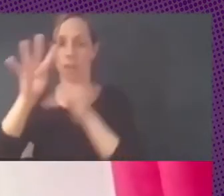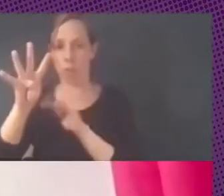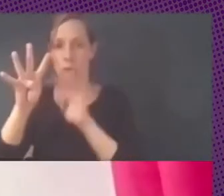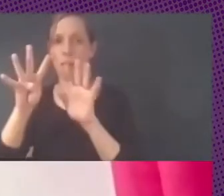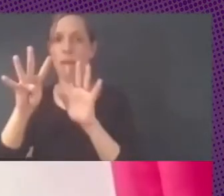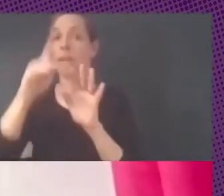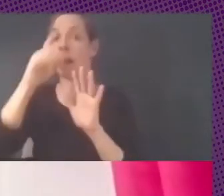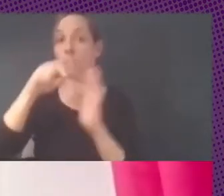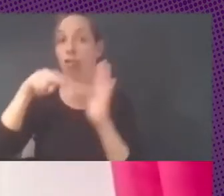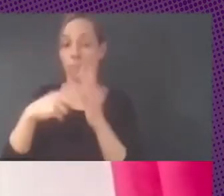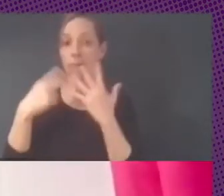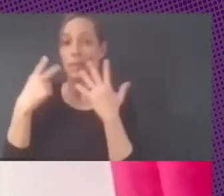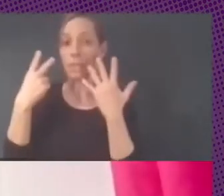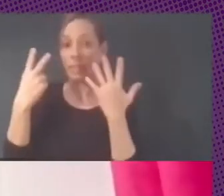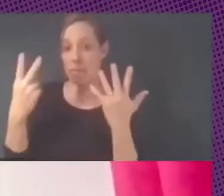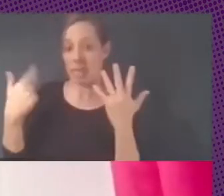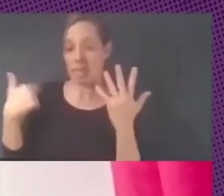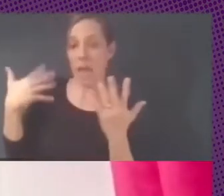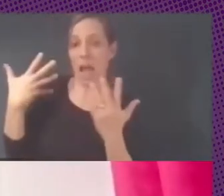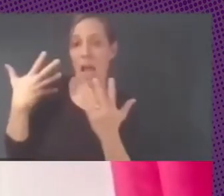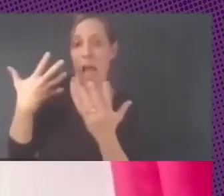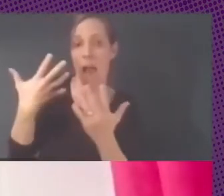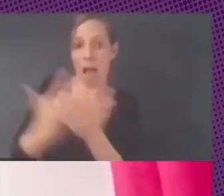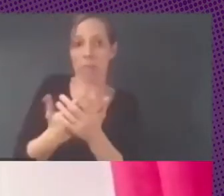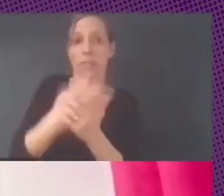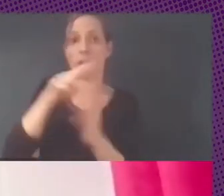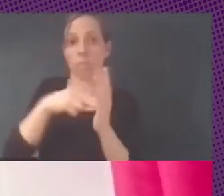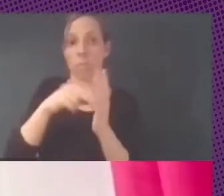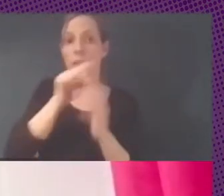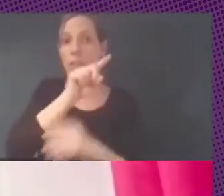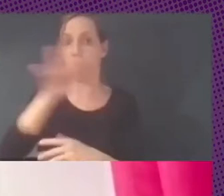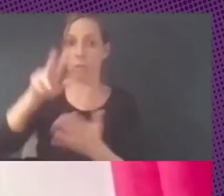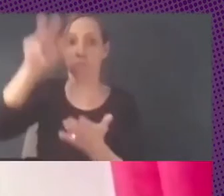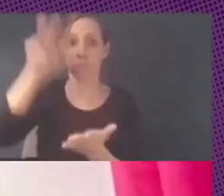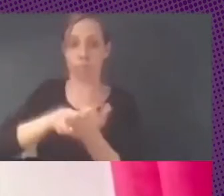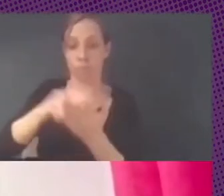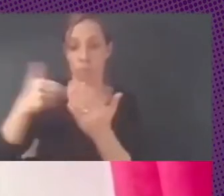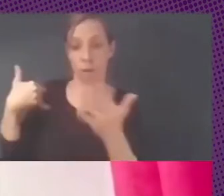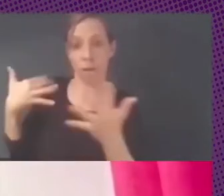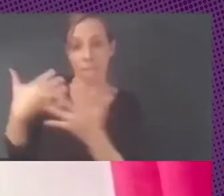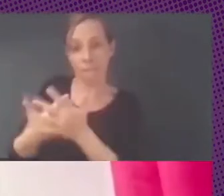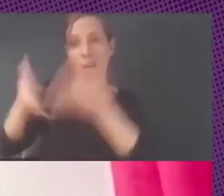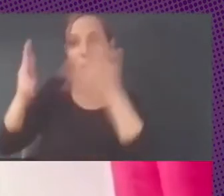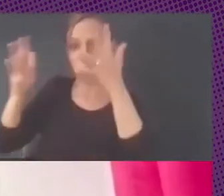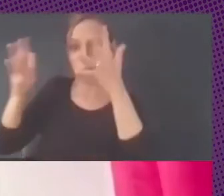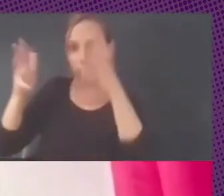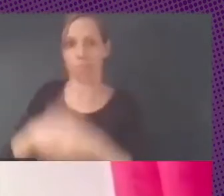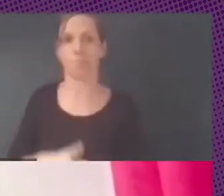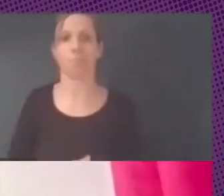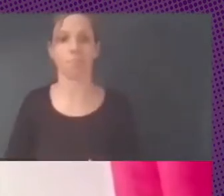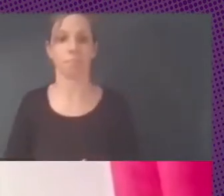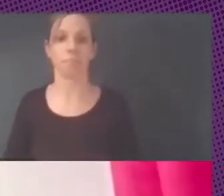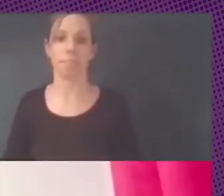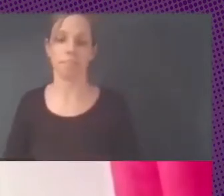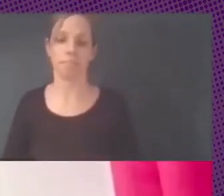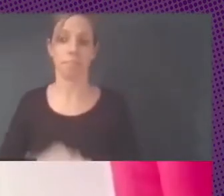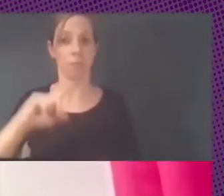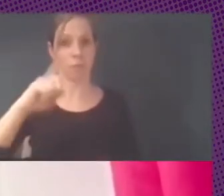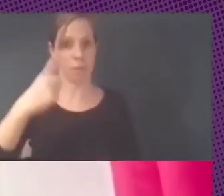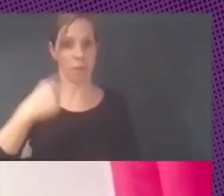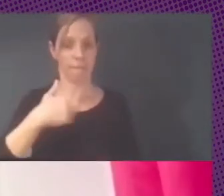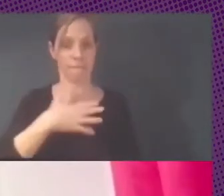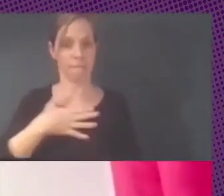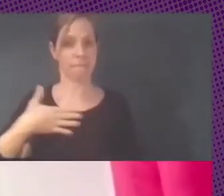el año 2007 hasta su aprobación en el 2014. Bueno, en primer lugar, quería poner sobre la mesa